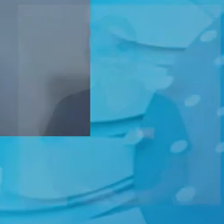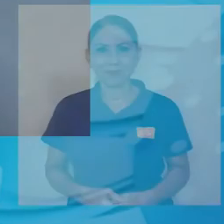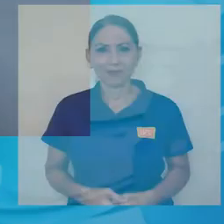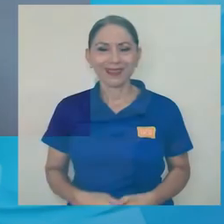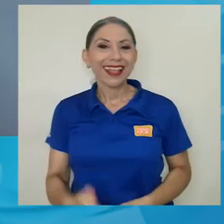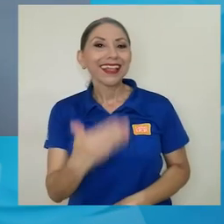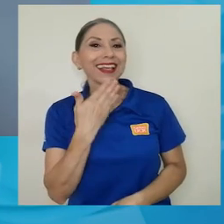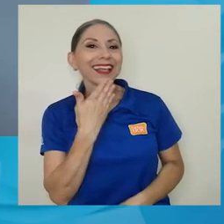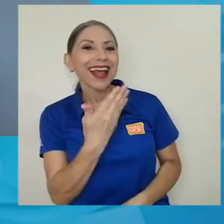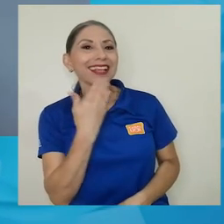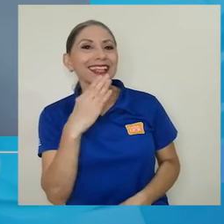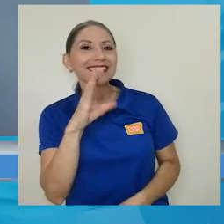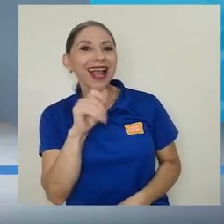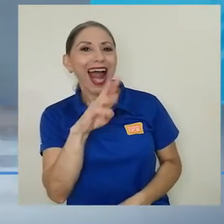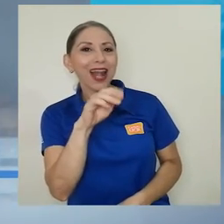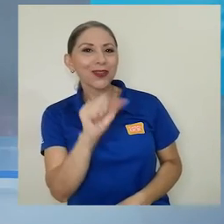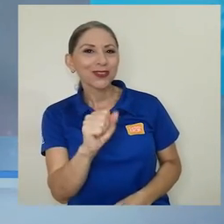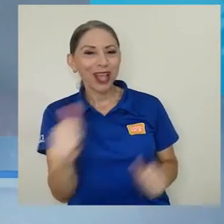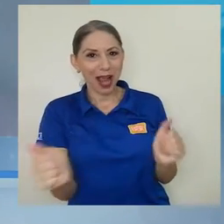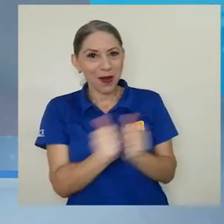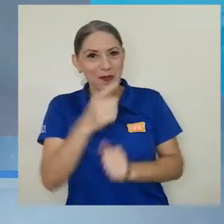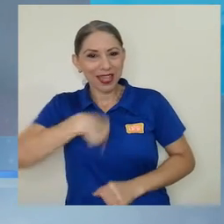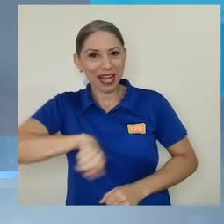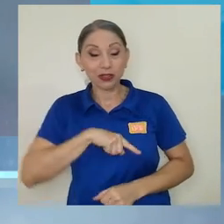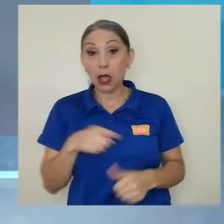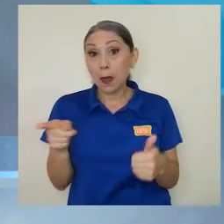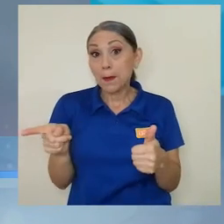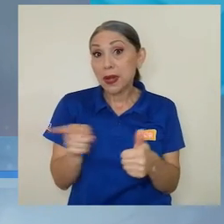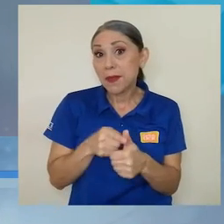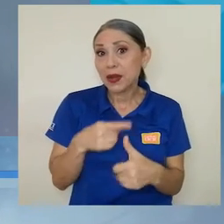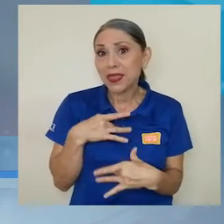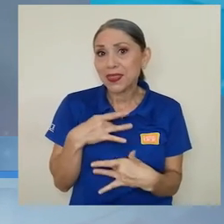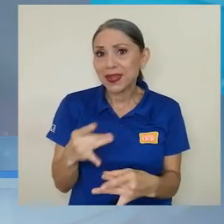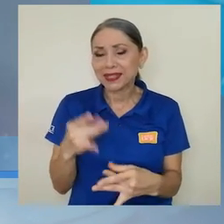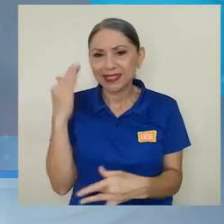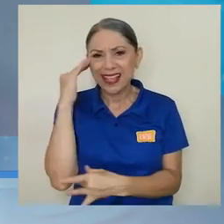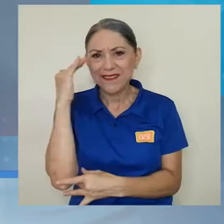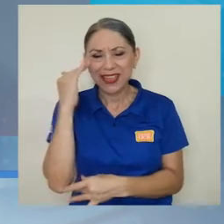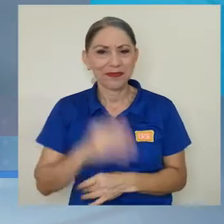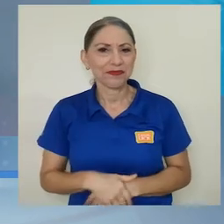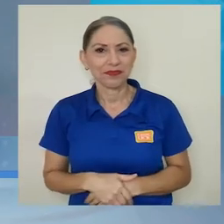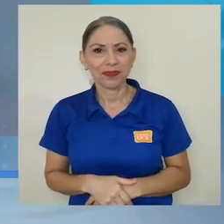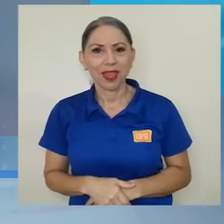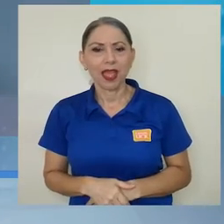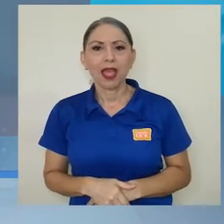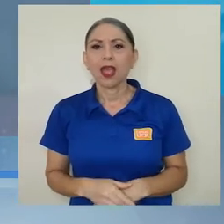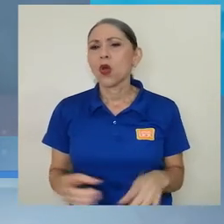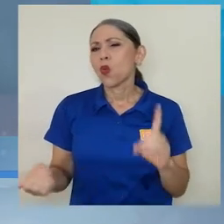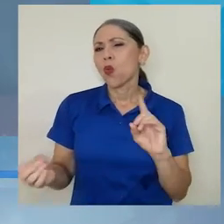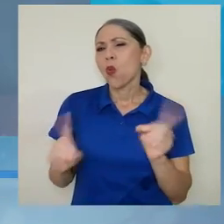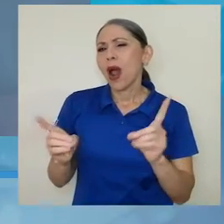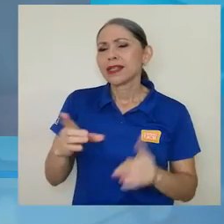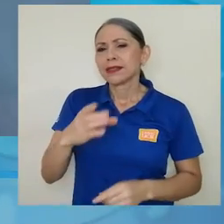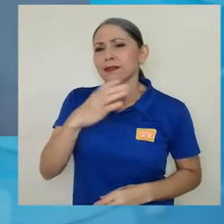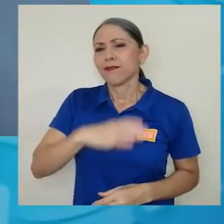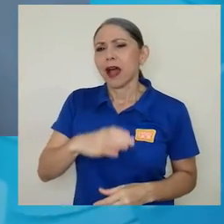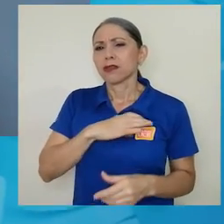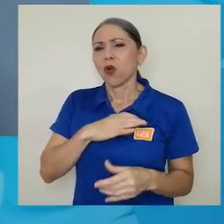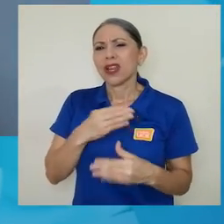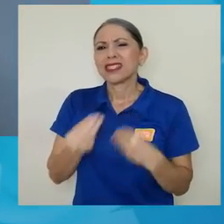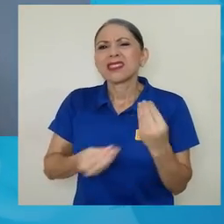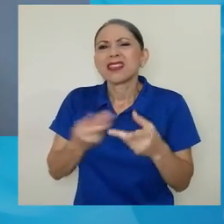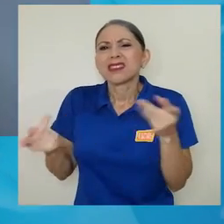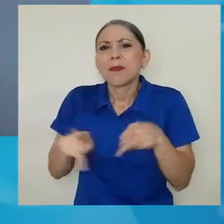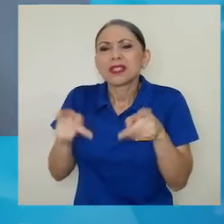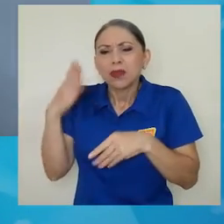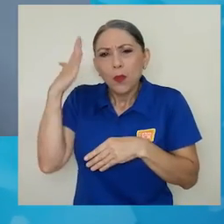Carlos, muchas gracias por acompañarnos. Lo primero que nos interesaría saber es, ¿cuáles son los factores que están llevando a la